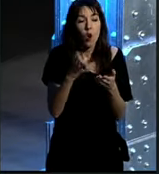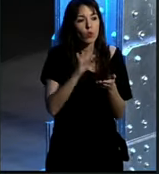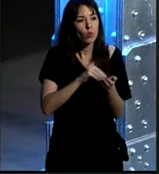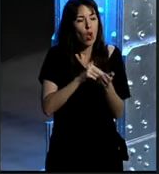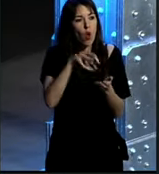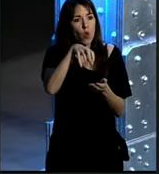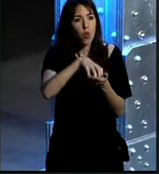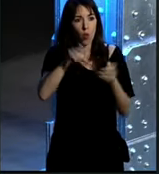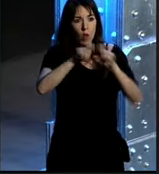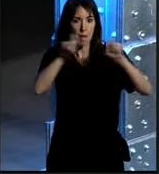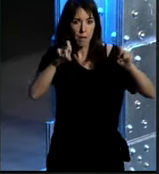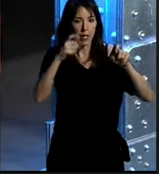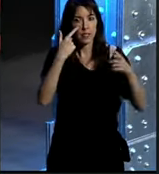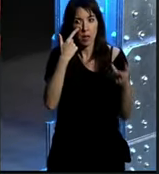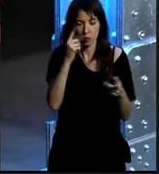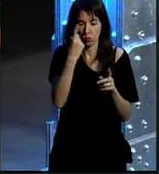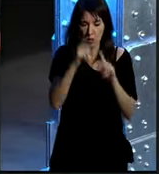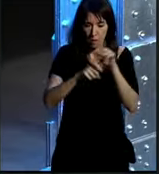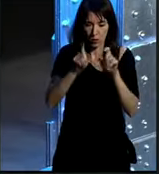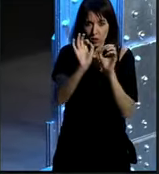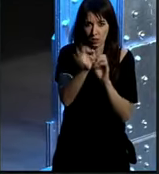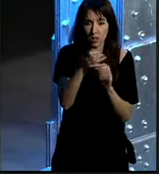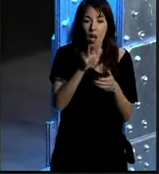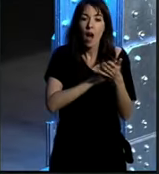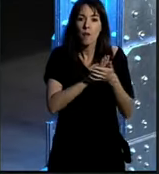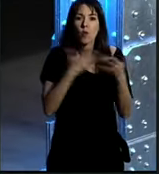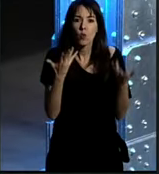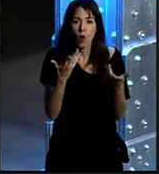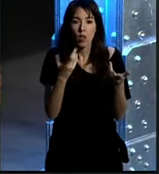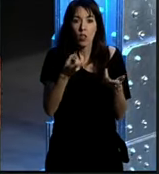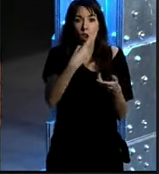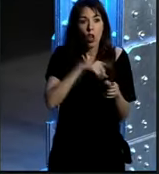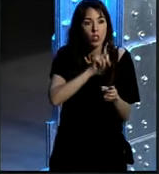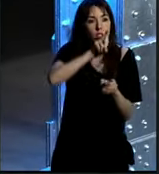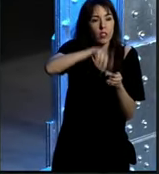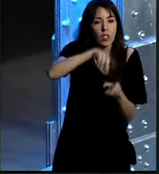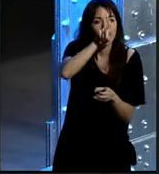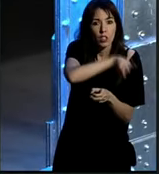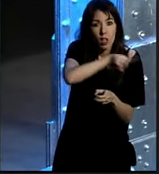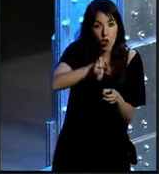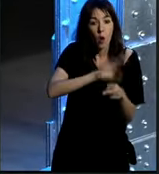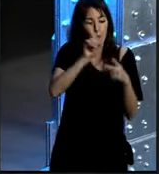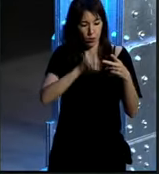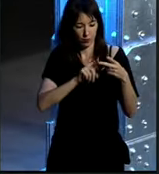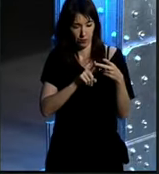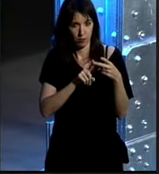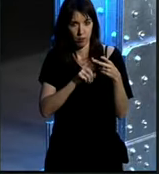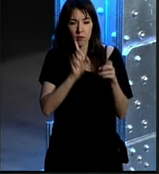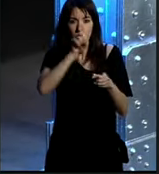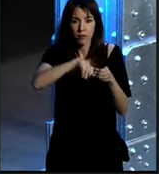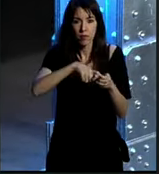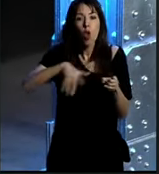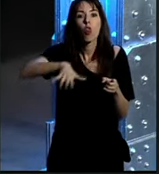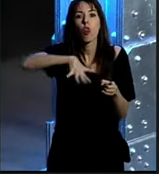surgen en las empresas a la hora de una pregunta es efectivamente como se ha hablado aquí es ¿estamos o no estamos? pero la siguiente pregunta es vale vamos a estar